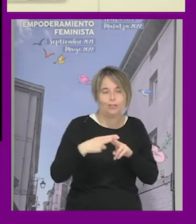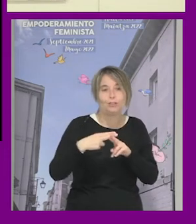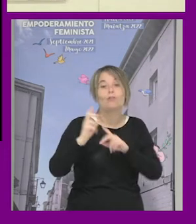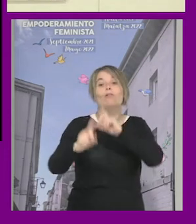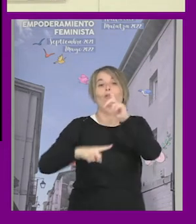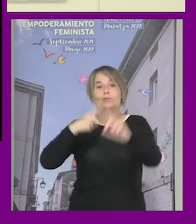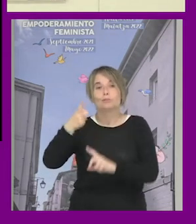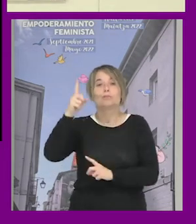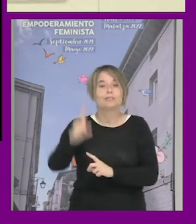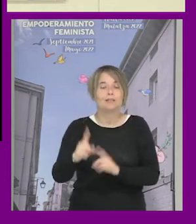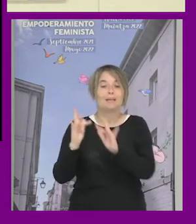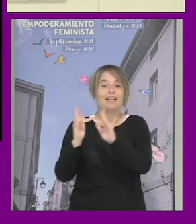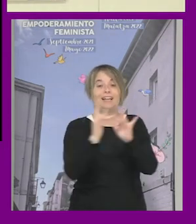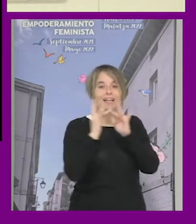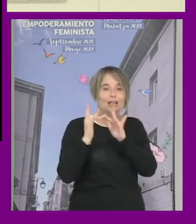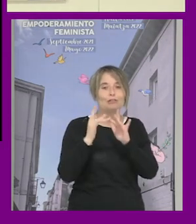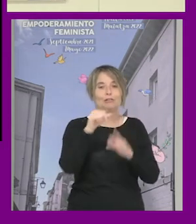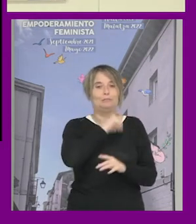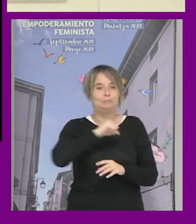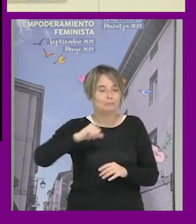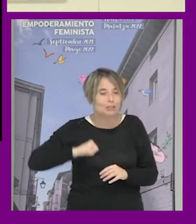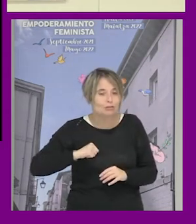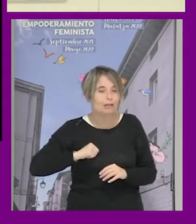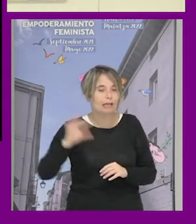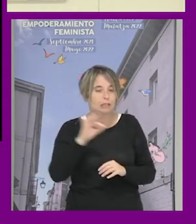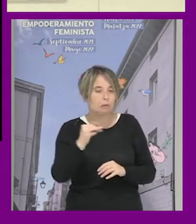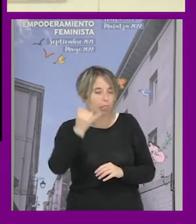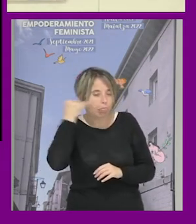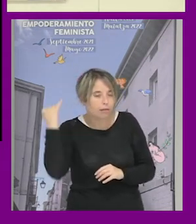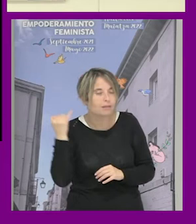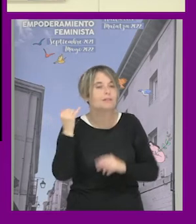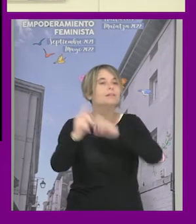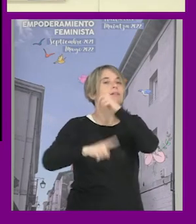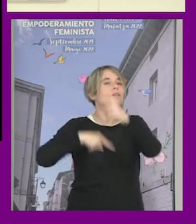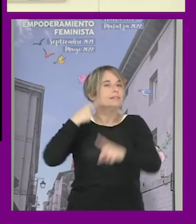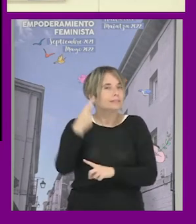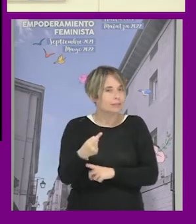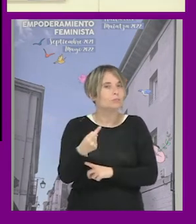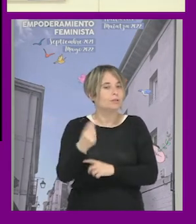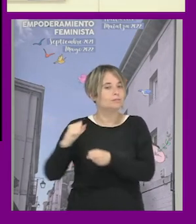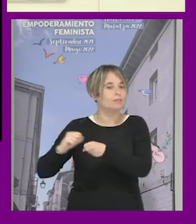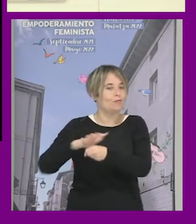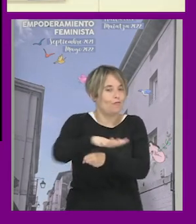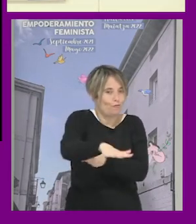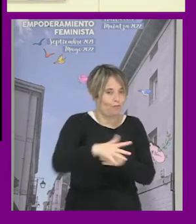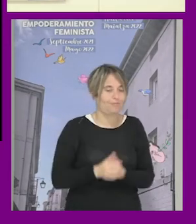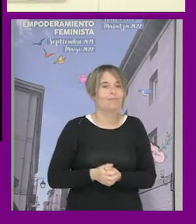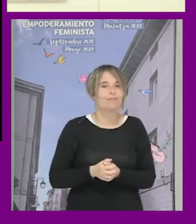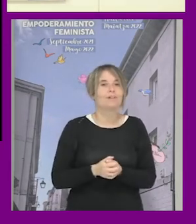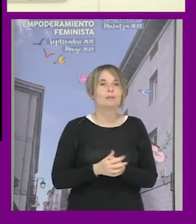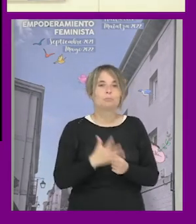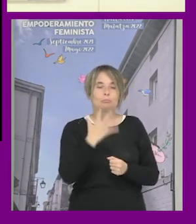también las relaciones personales y aspectos a veces mucho más micro acaban teniendo mucha influencia ¿no? y en ese caso por ejemplo